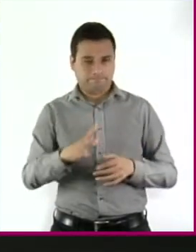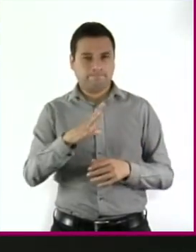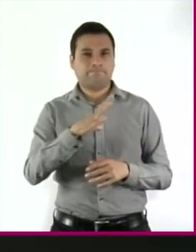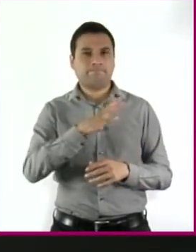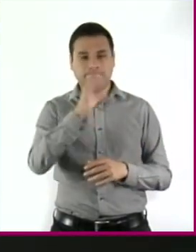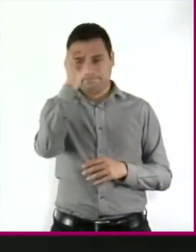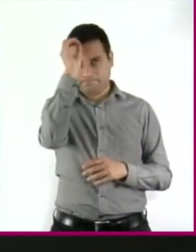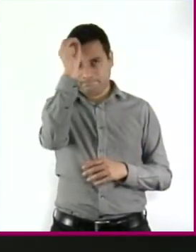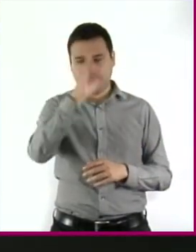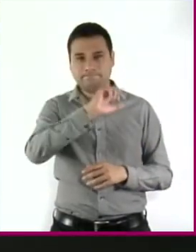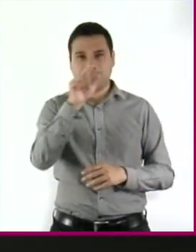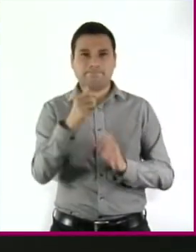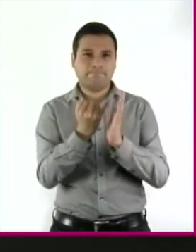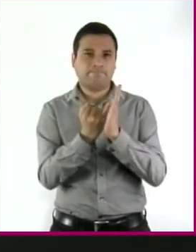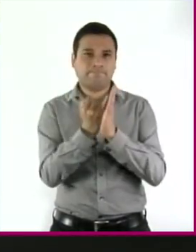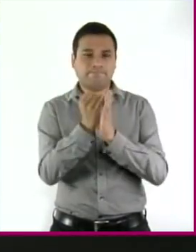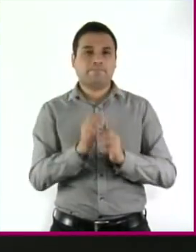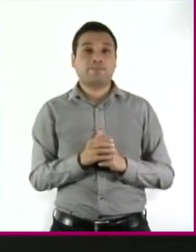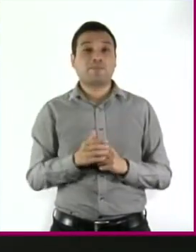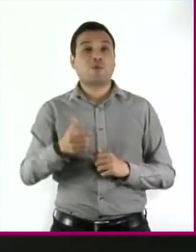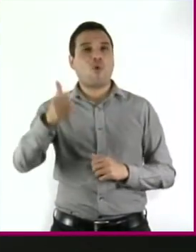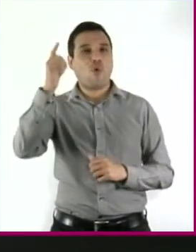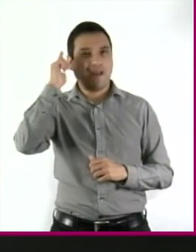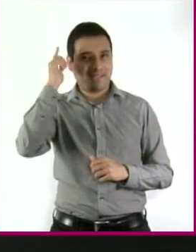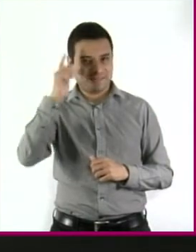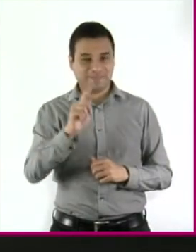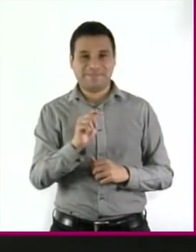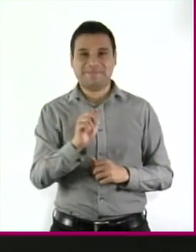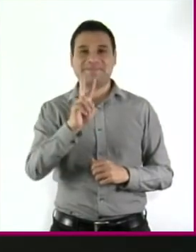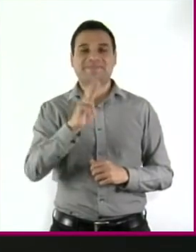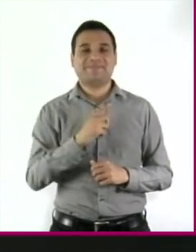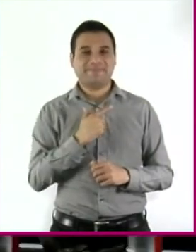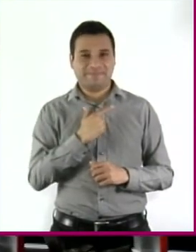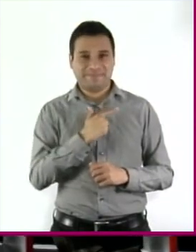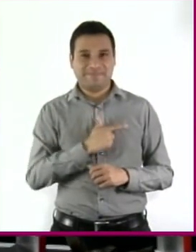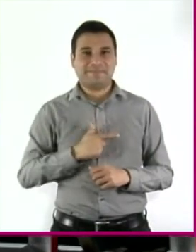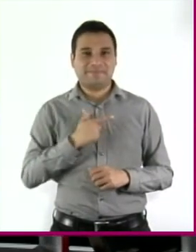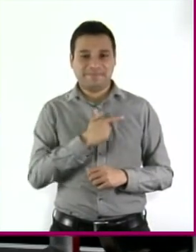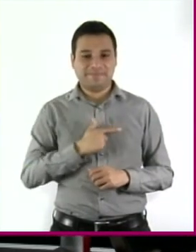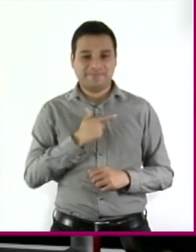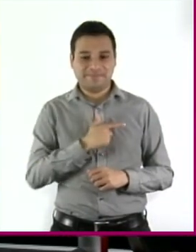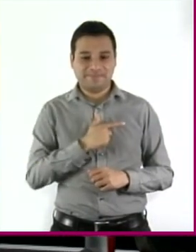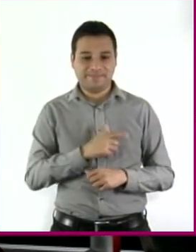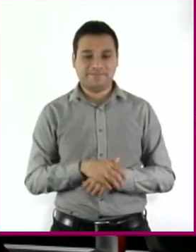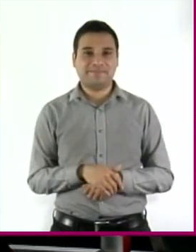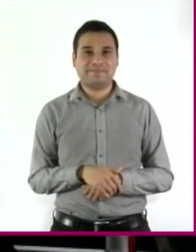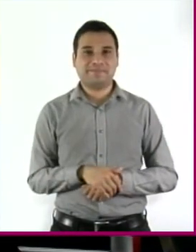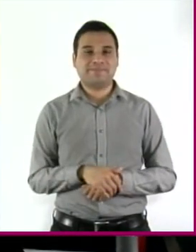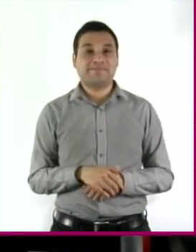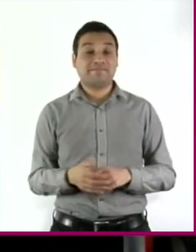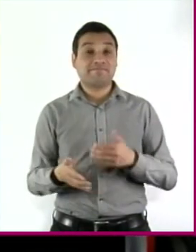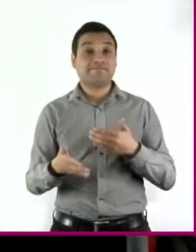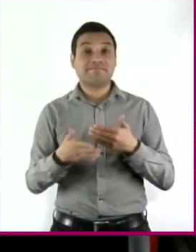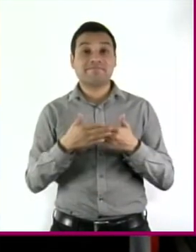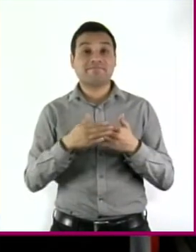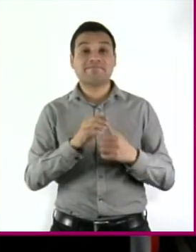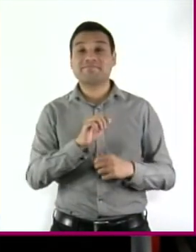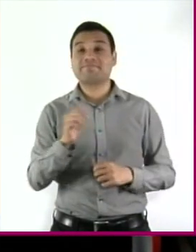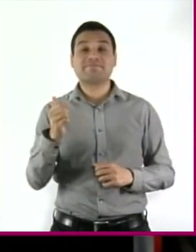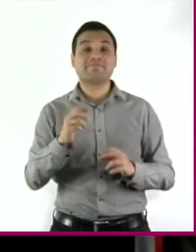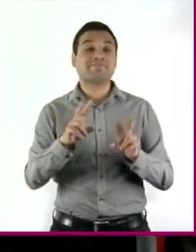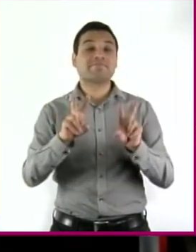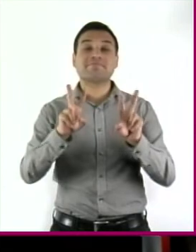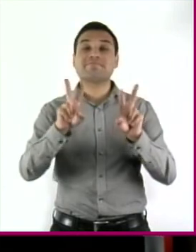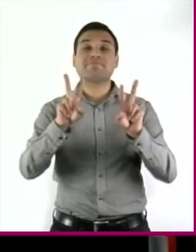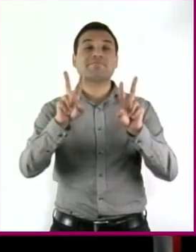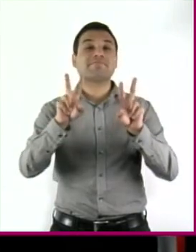Espero que hayas disfrutado nuestro programa de hoy. Acompáñame próximamente para ver qué